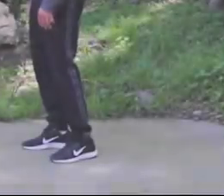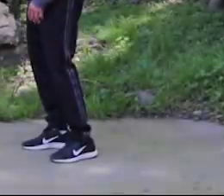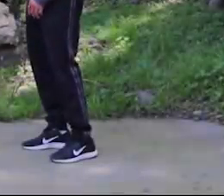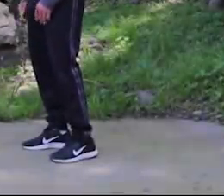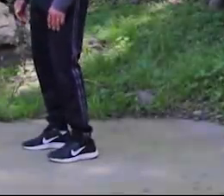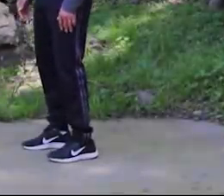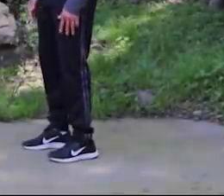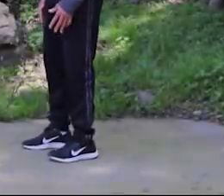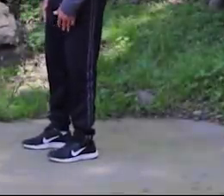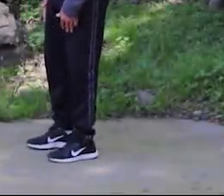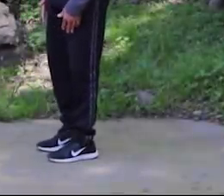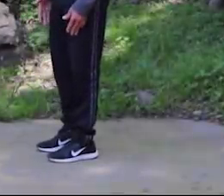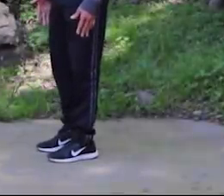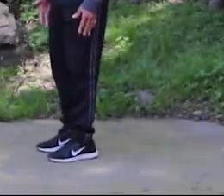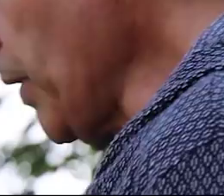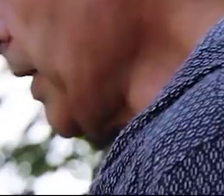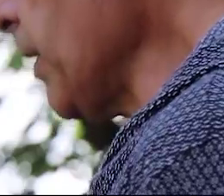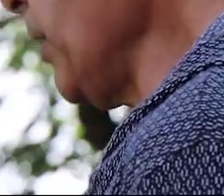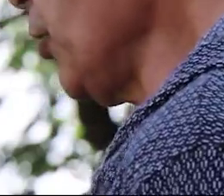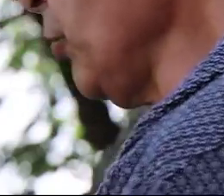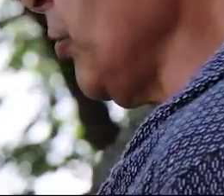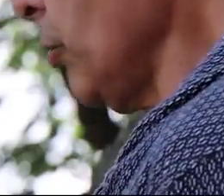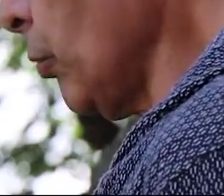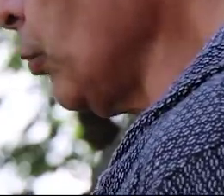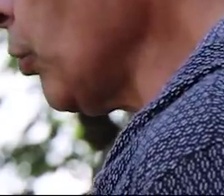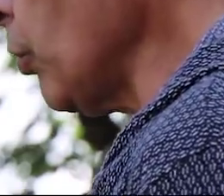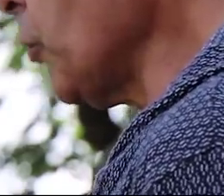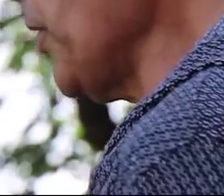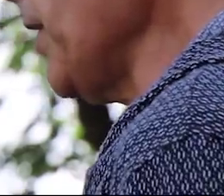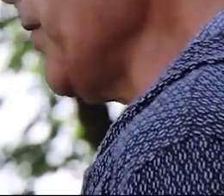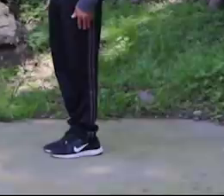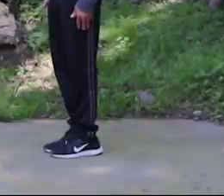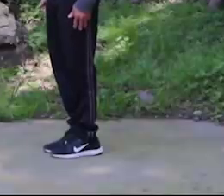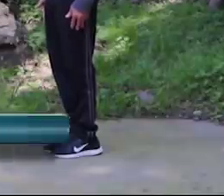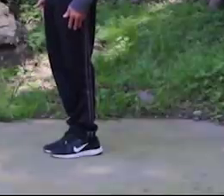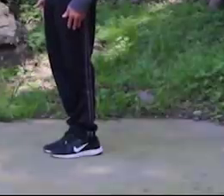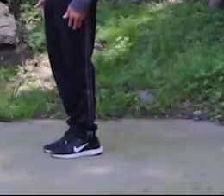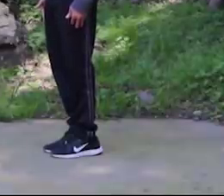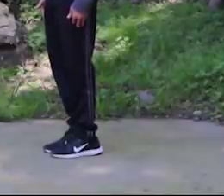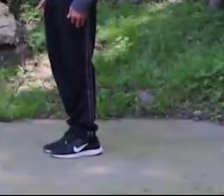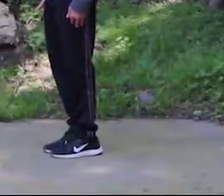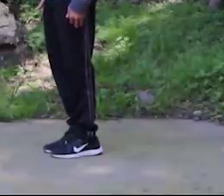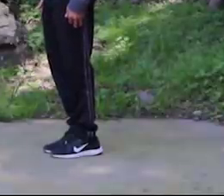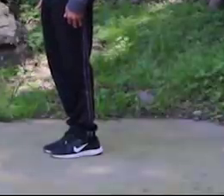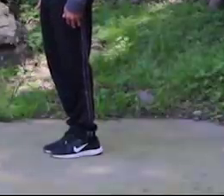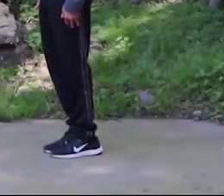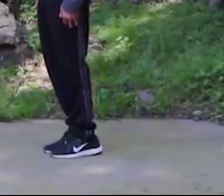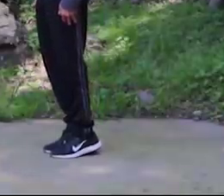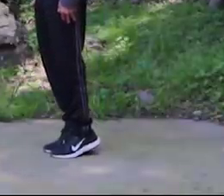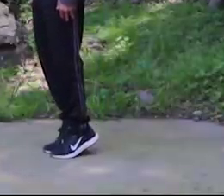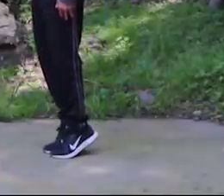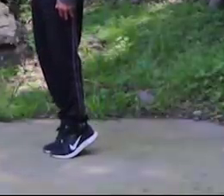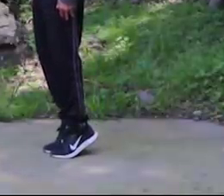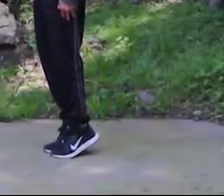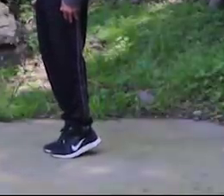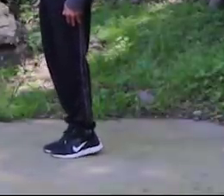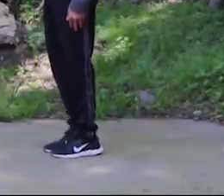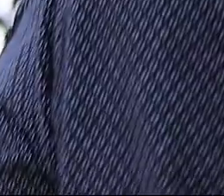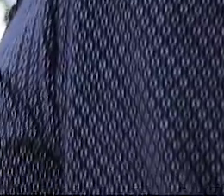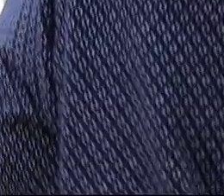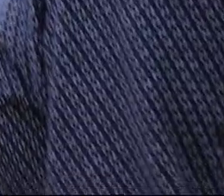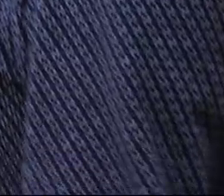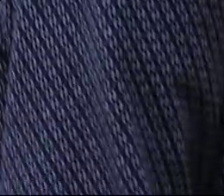Vamos a trabajar pantorrilla. Vamos a parar derechos, juntos los pies. Y lo único que vamos a hacer es elevar nuestros talones.